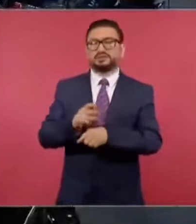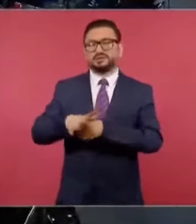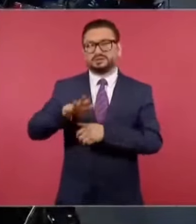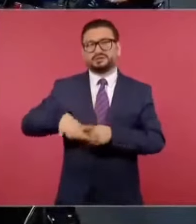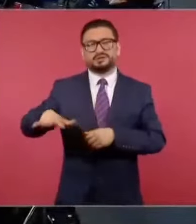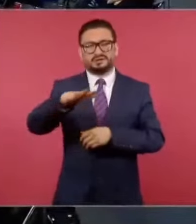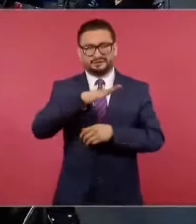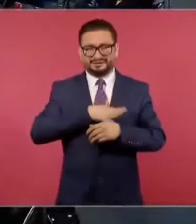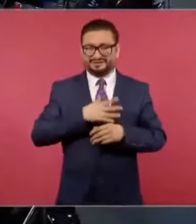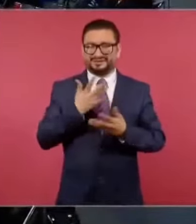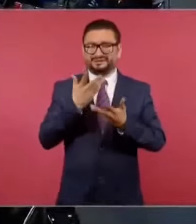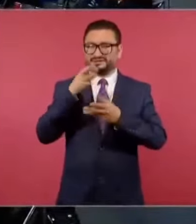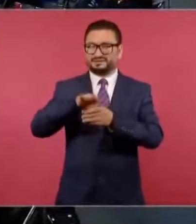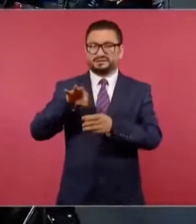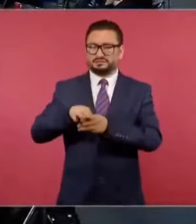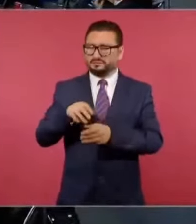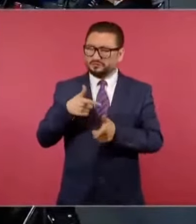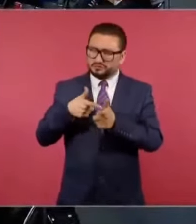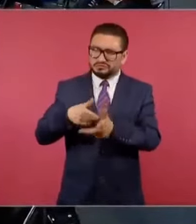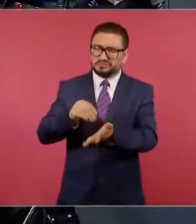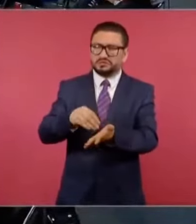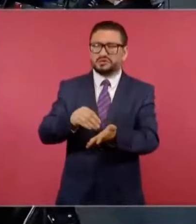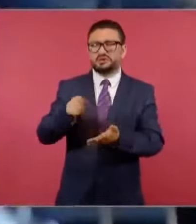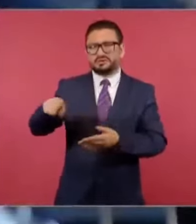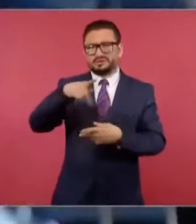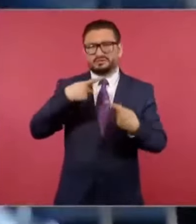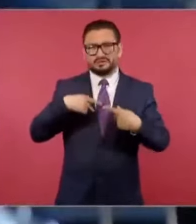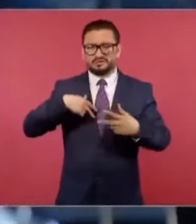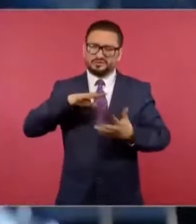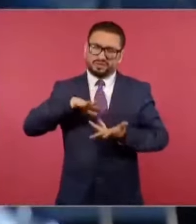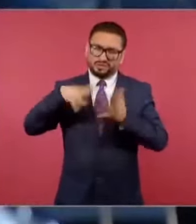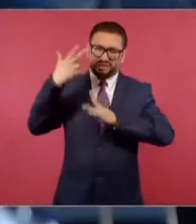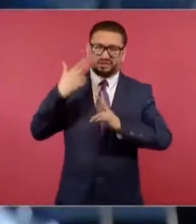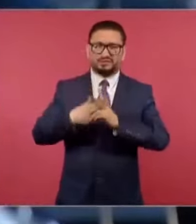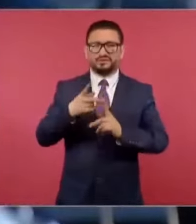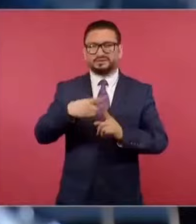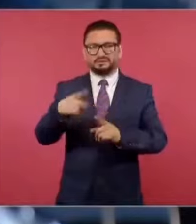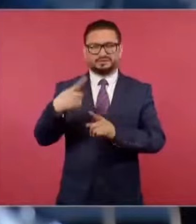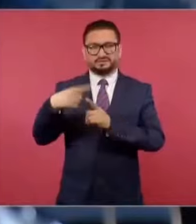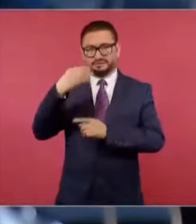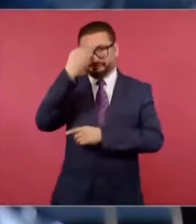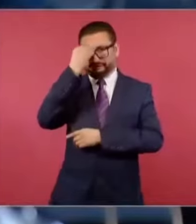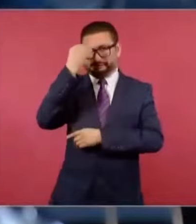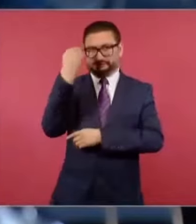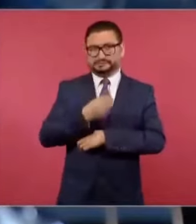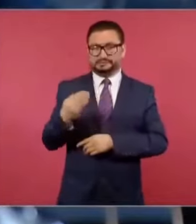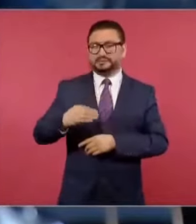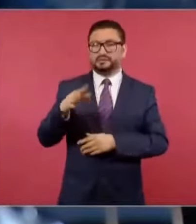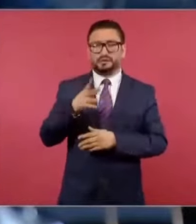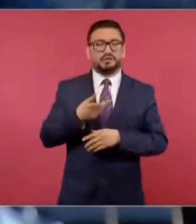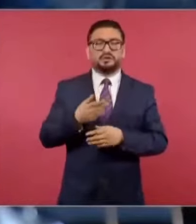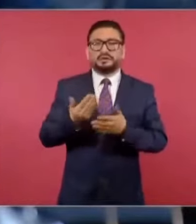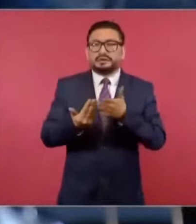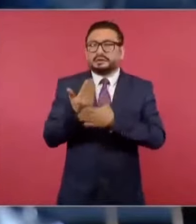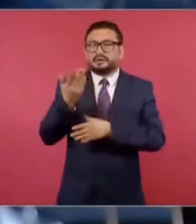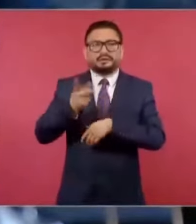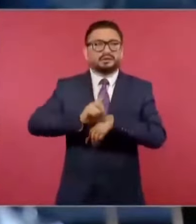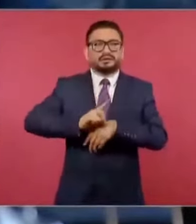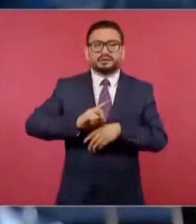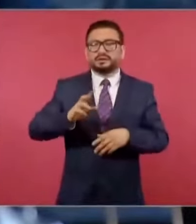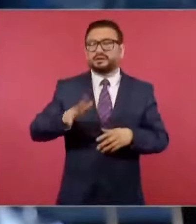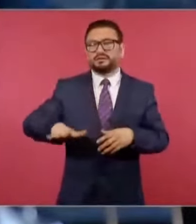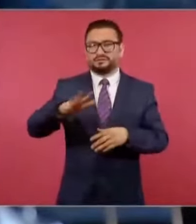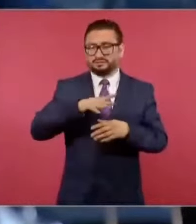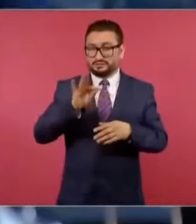elecciones, continúan ocurriendo actos de esta violencia, además cada vez más crudos a plena luz del día? ¿Considera que el